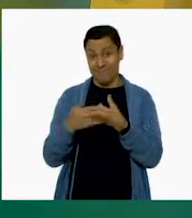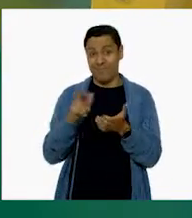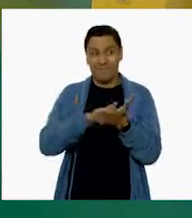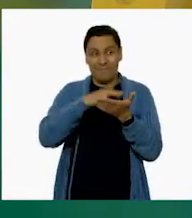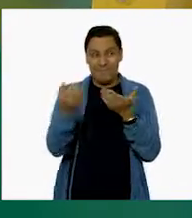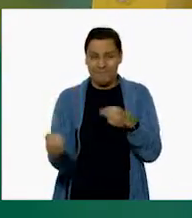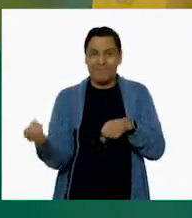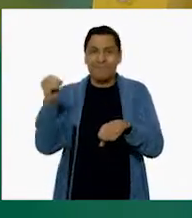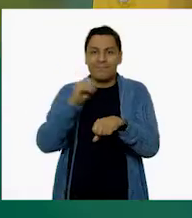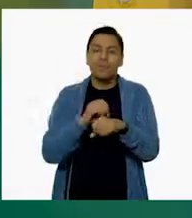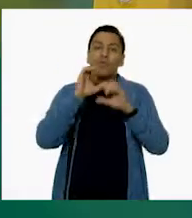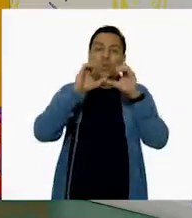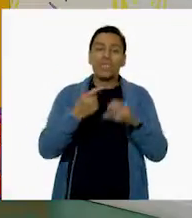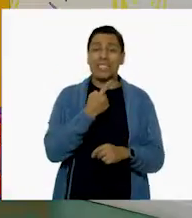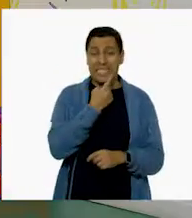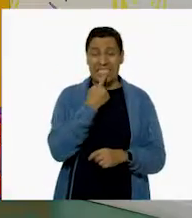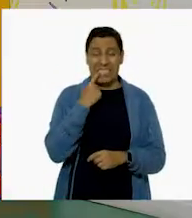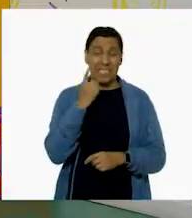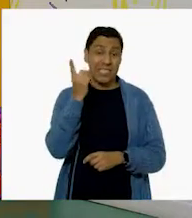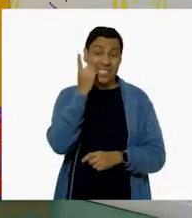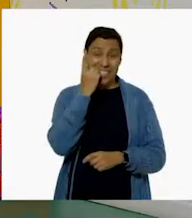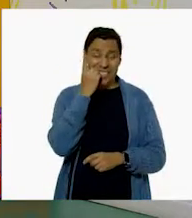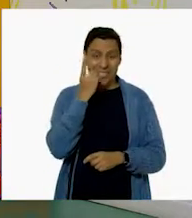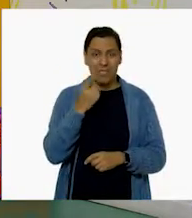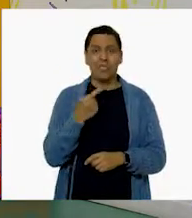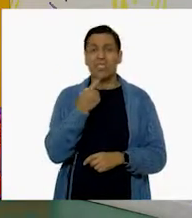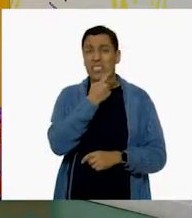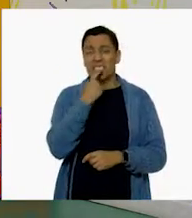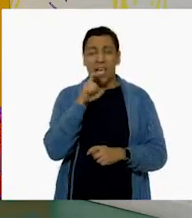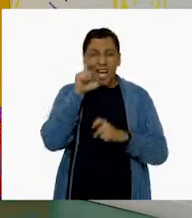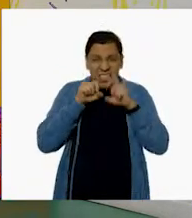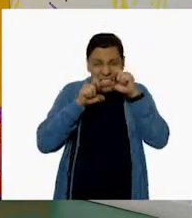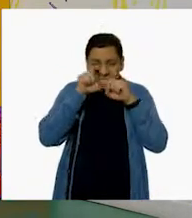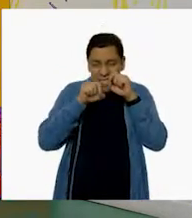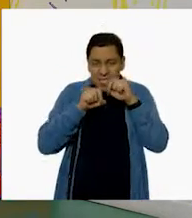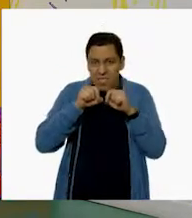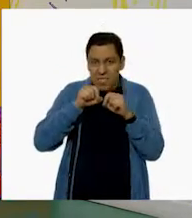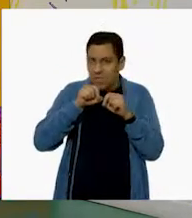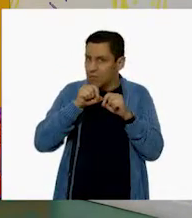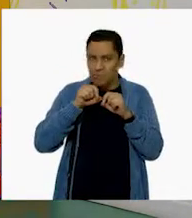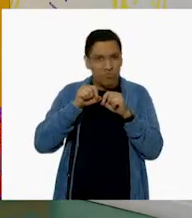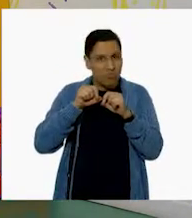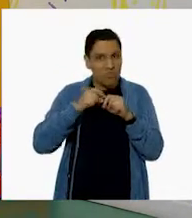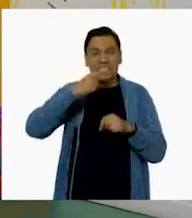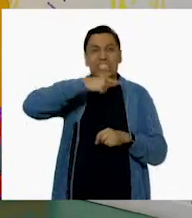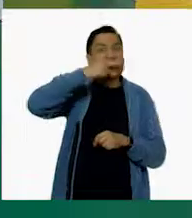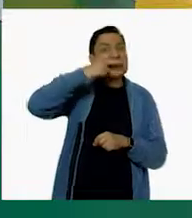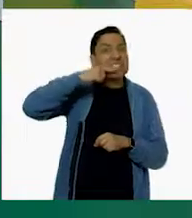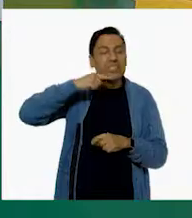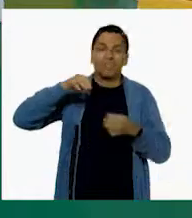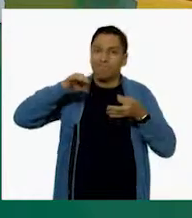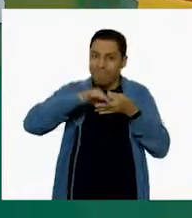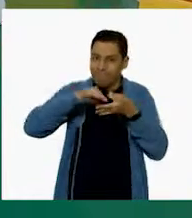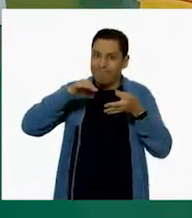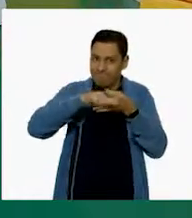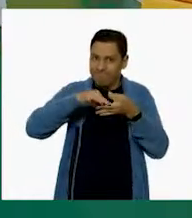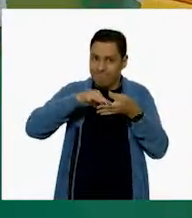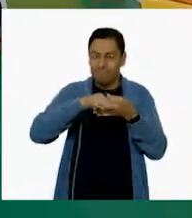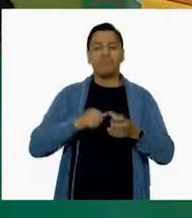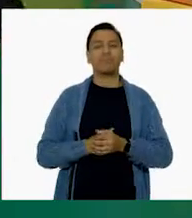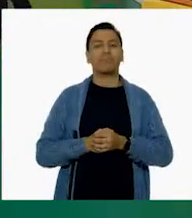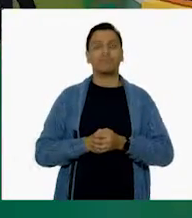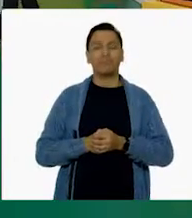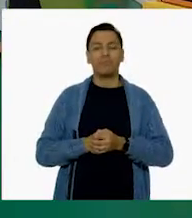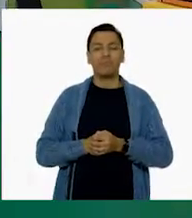muy importante que se cuiden los dientes para que no nos salgan caries. ¡Exacto! Levarnos constantemente. ¡Sí! Muy bien. Quedó nuestra